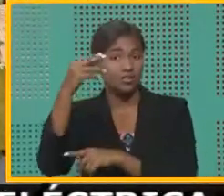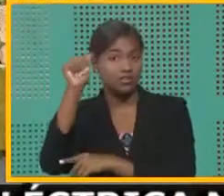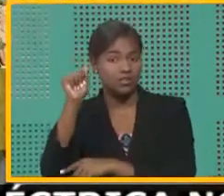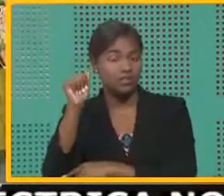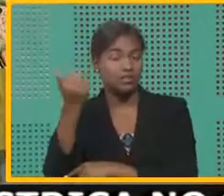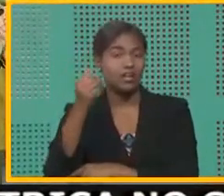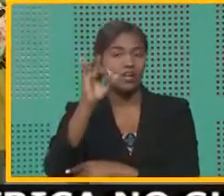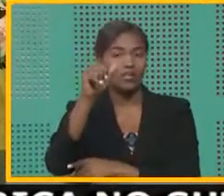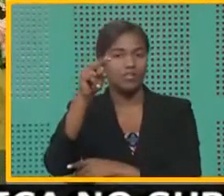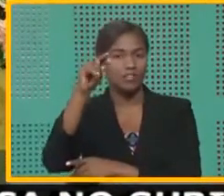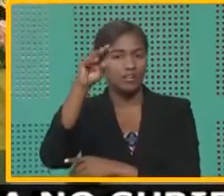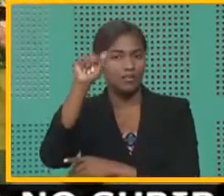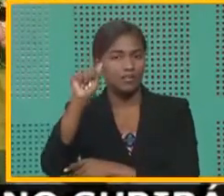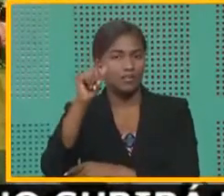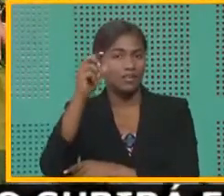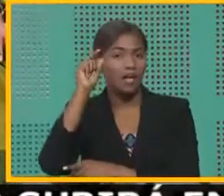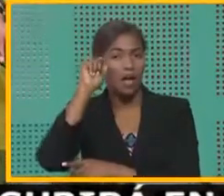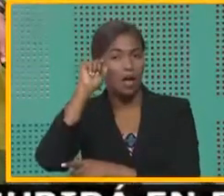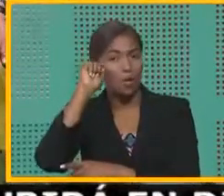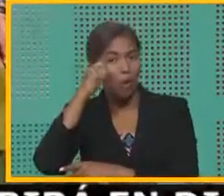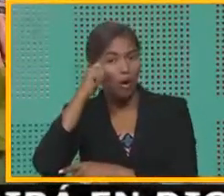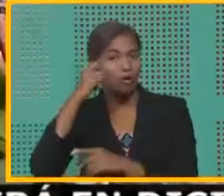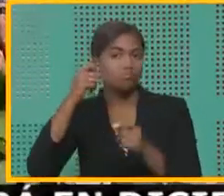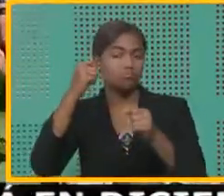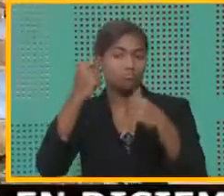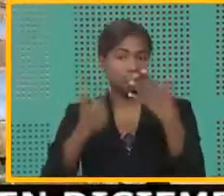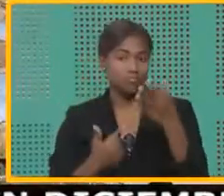aoyama, tomate, cebolla, entre otros.